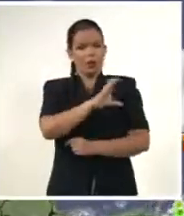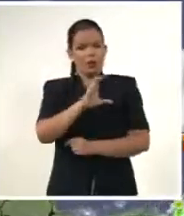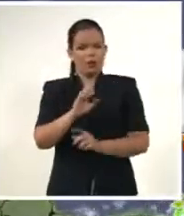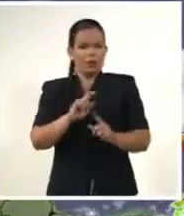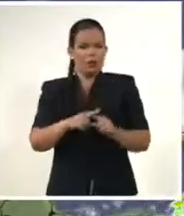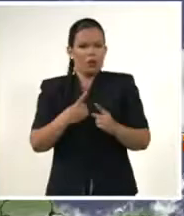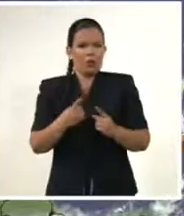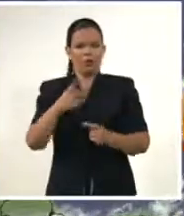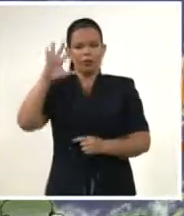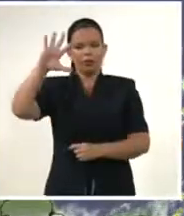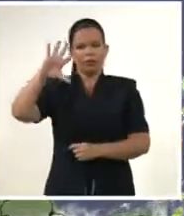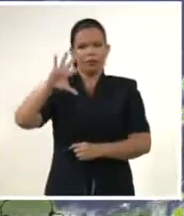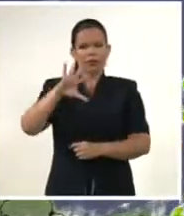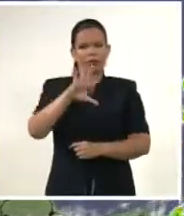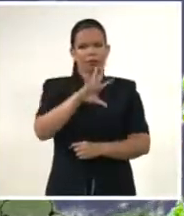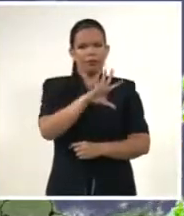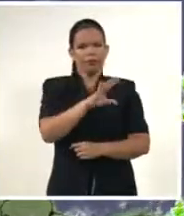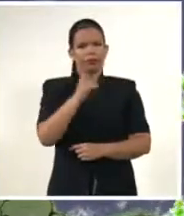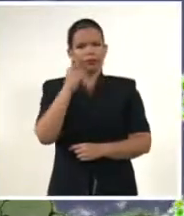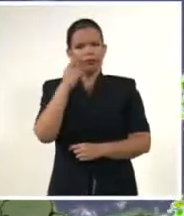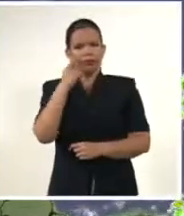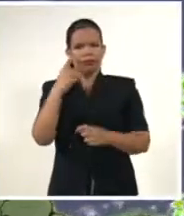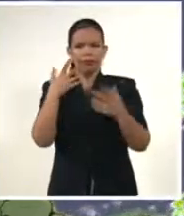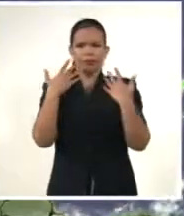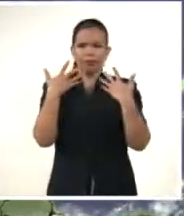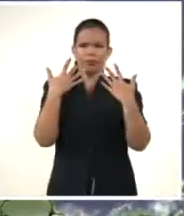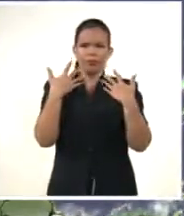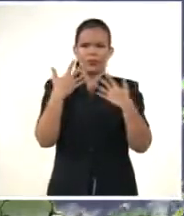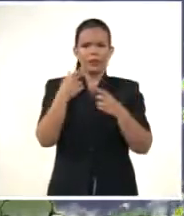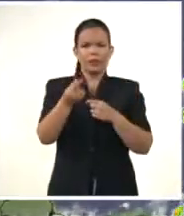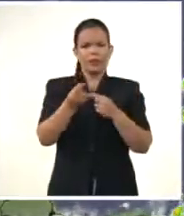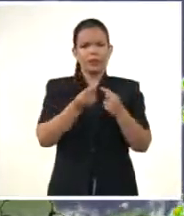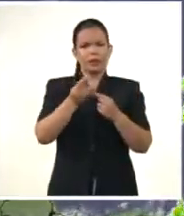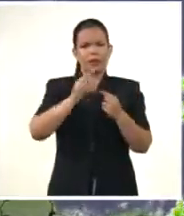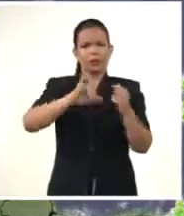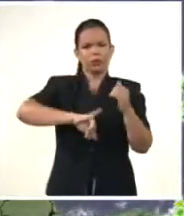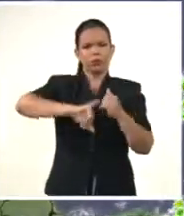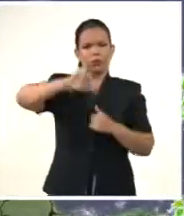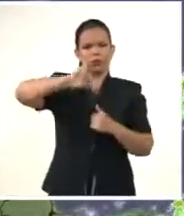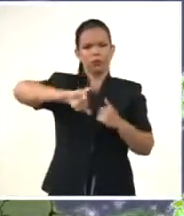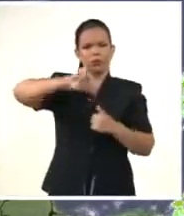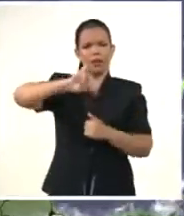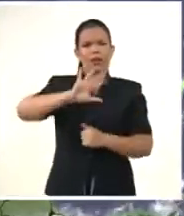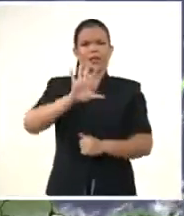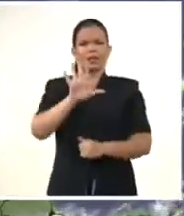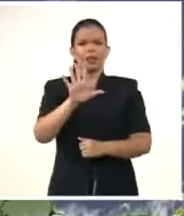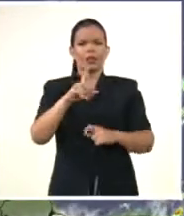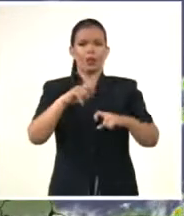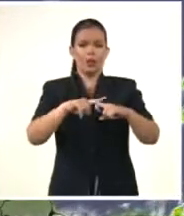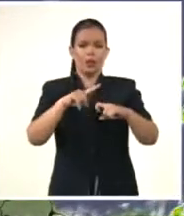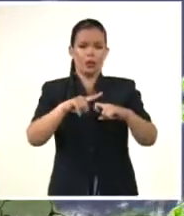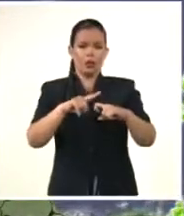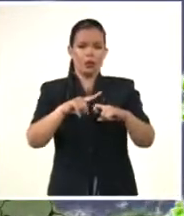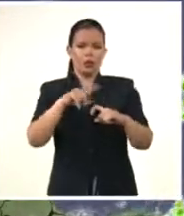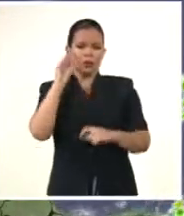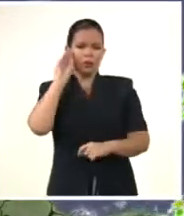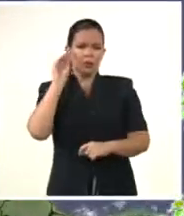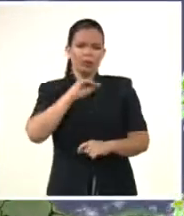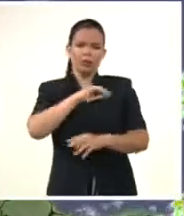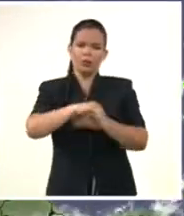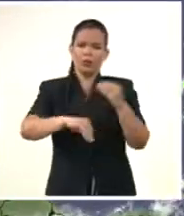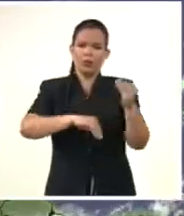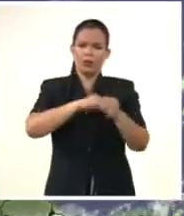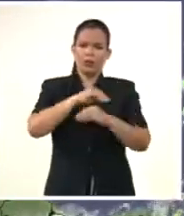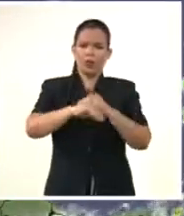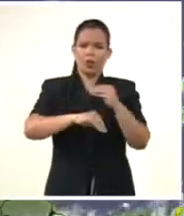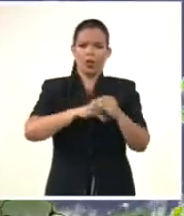presencia de una vaguada en la altura aproximadamente a más de 5 kilómetros de altitud, lo que está provocando ciertas condiciones de inestabilidad con